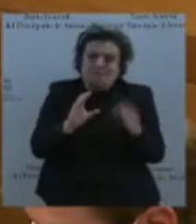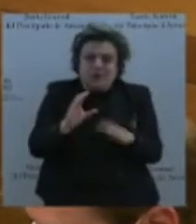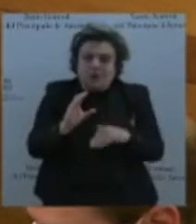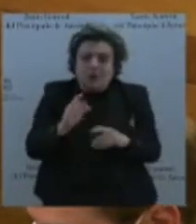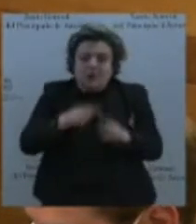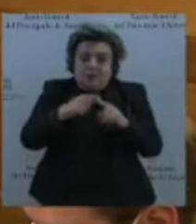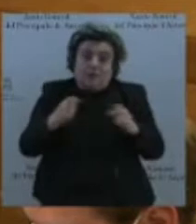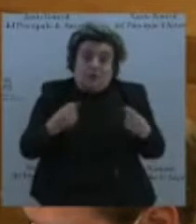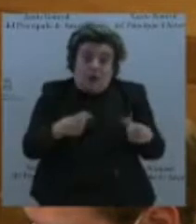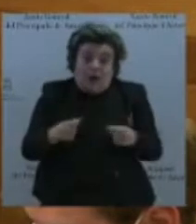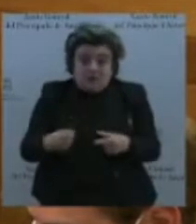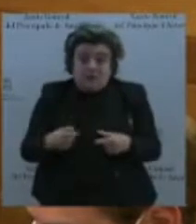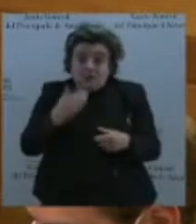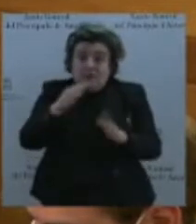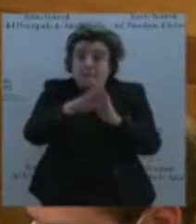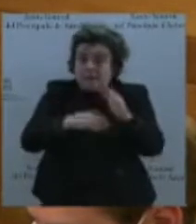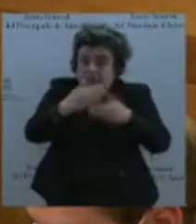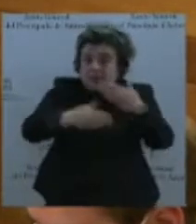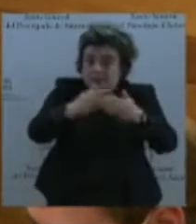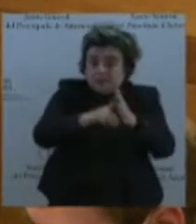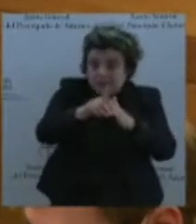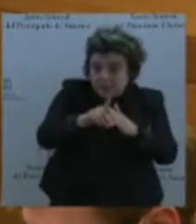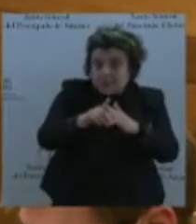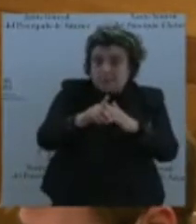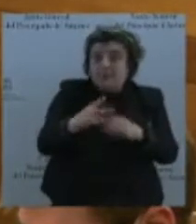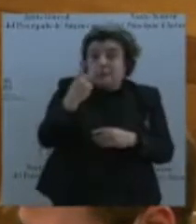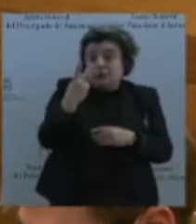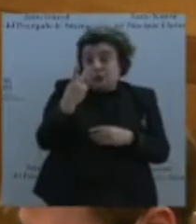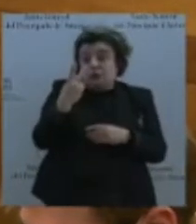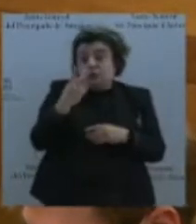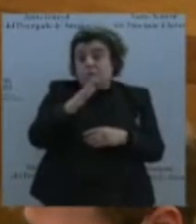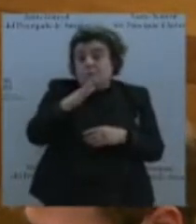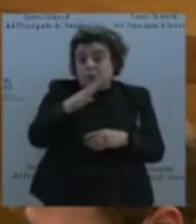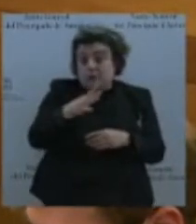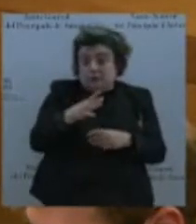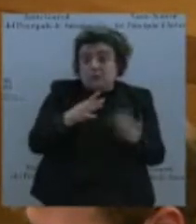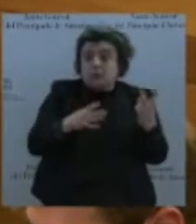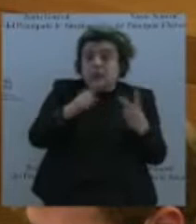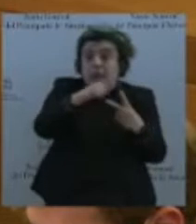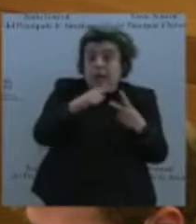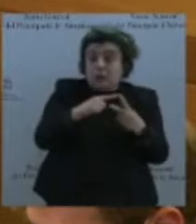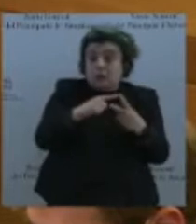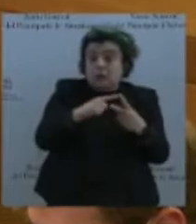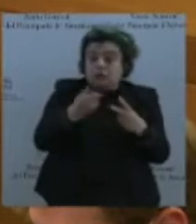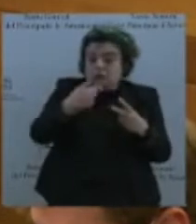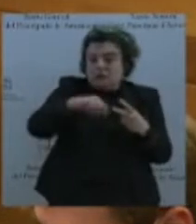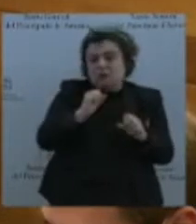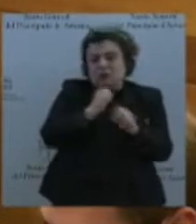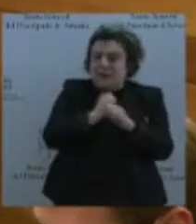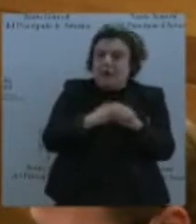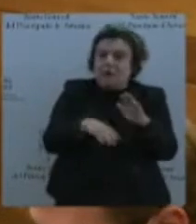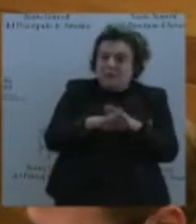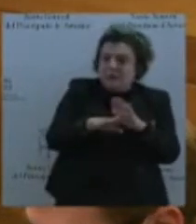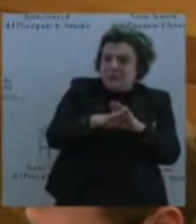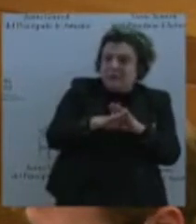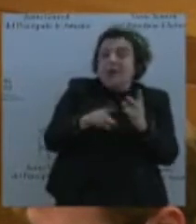Dos de los grandes motivos de la Administración se daban la mano. La unión del célebre estamos trabajando, con el no menos célebre, si no están los presupuestos, no